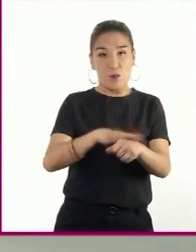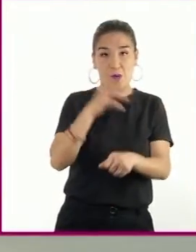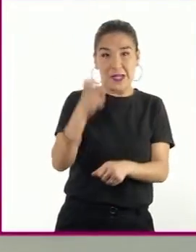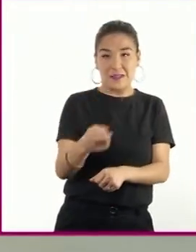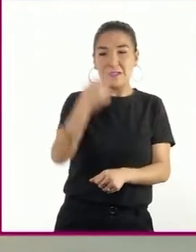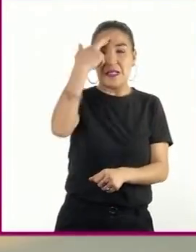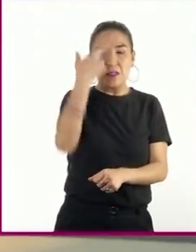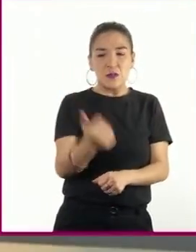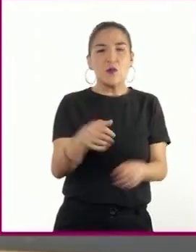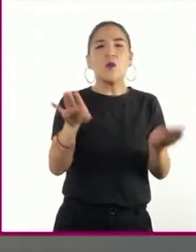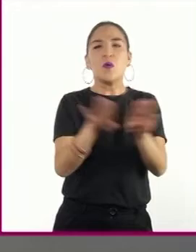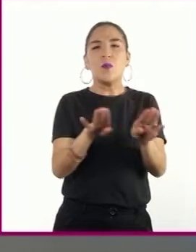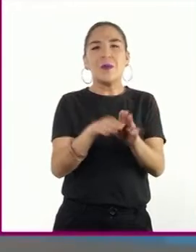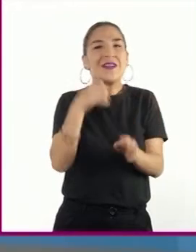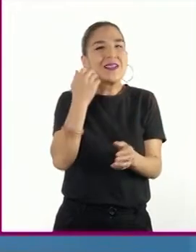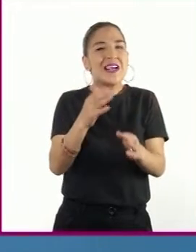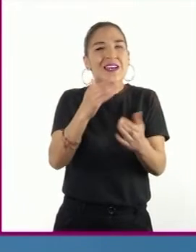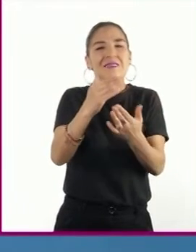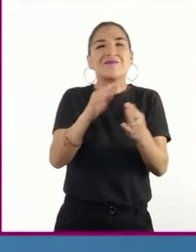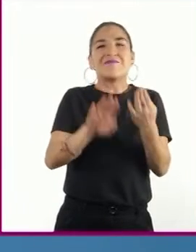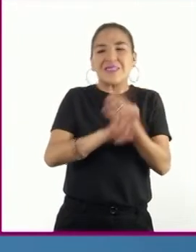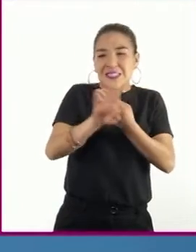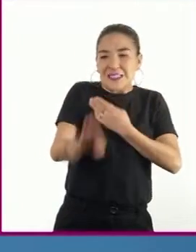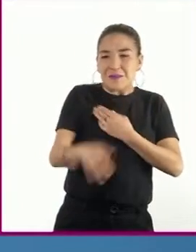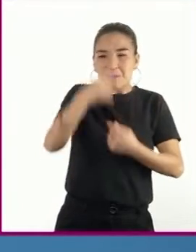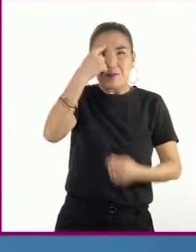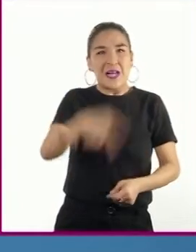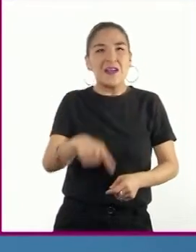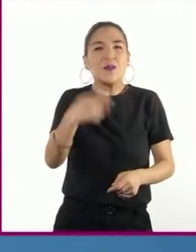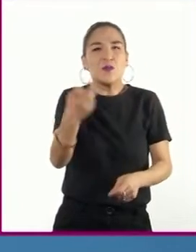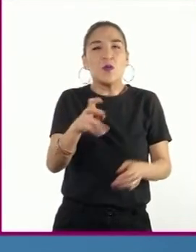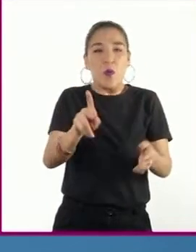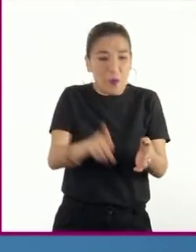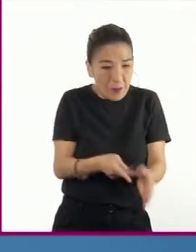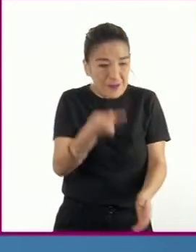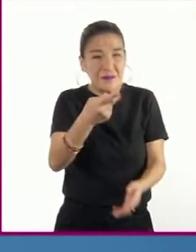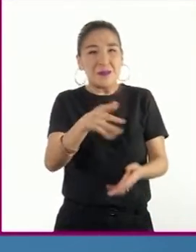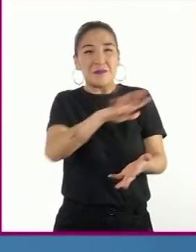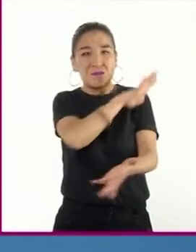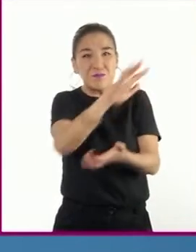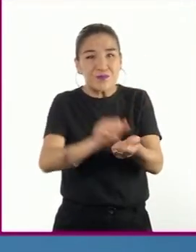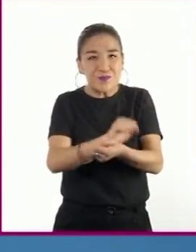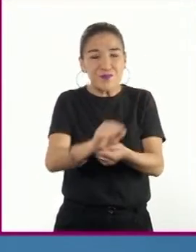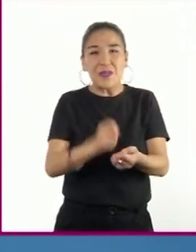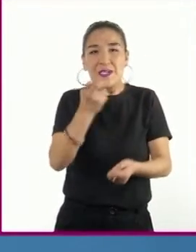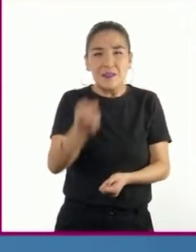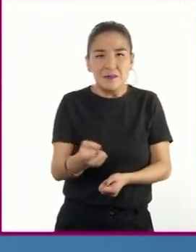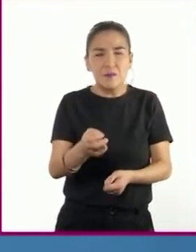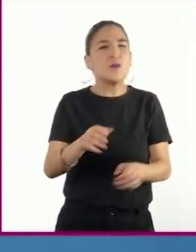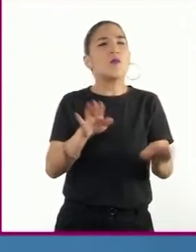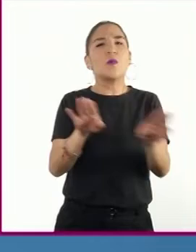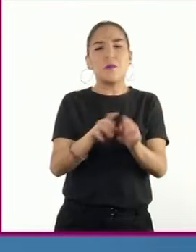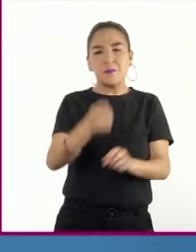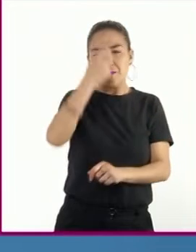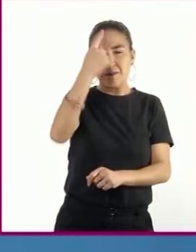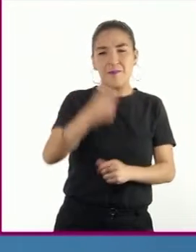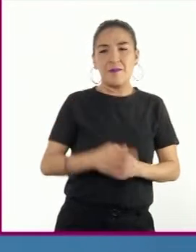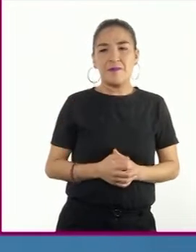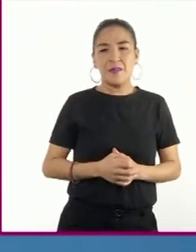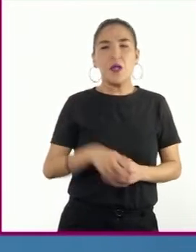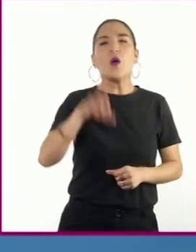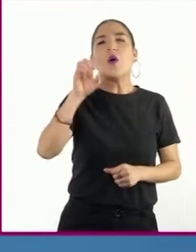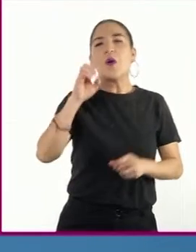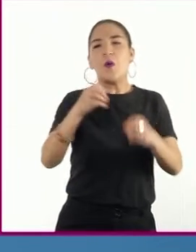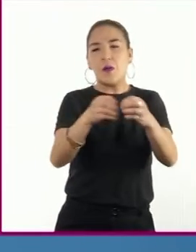y con la intención de evitar que se repita un desastre de tales proporciones, se creó la Organización